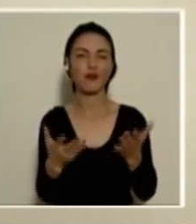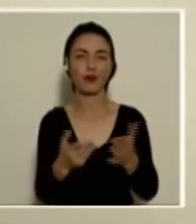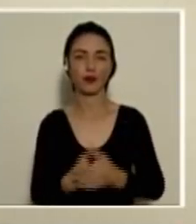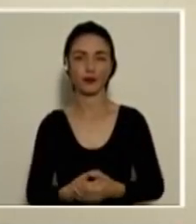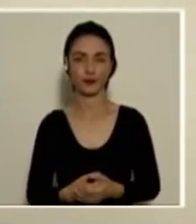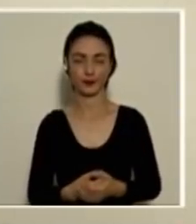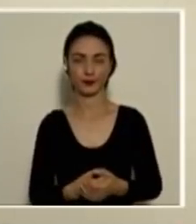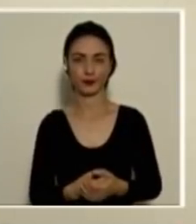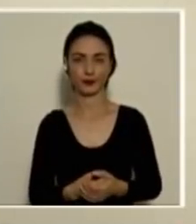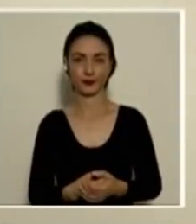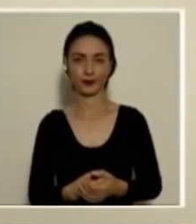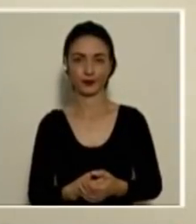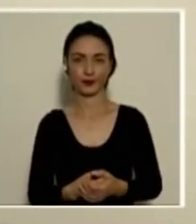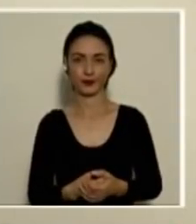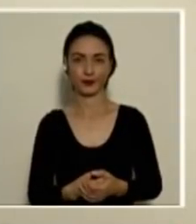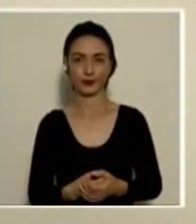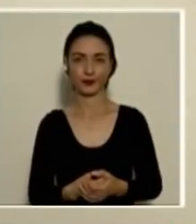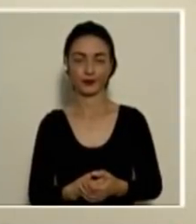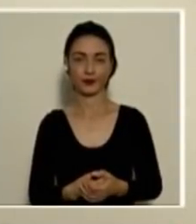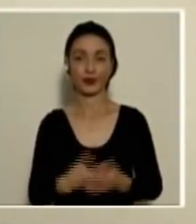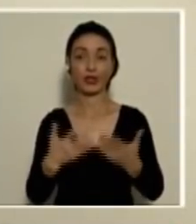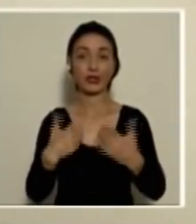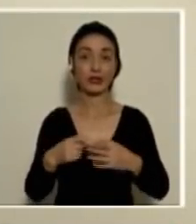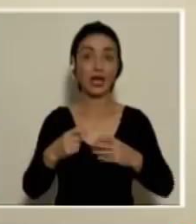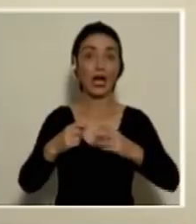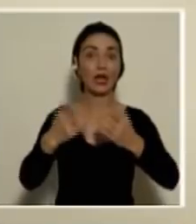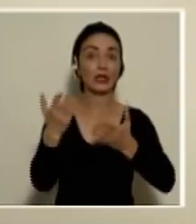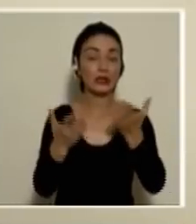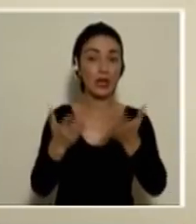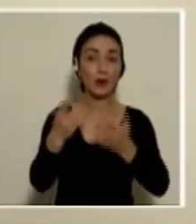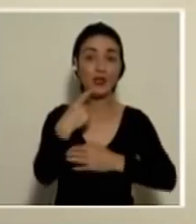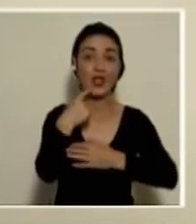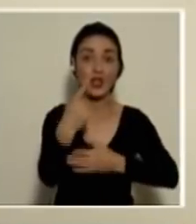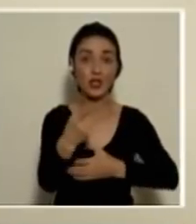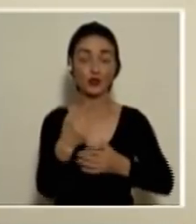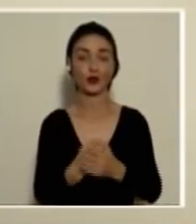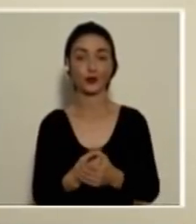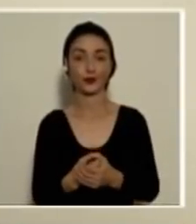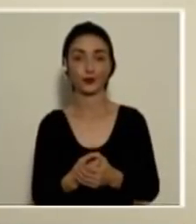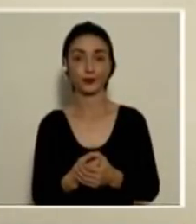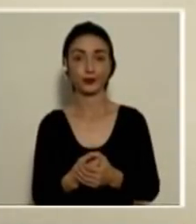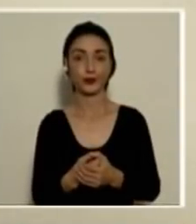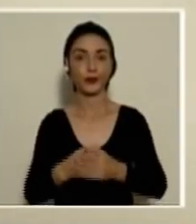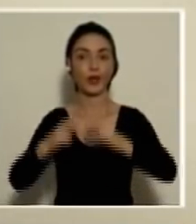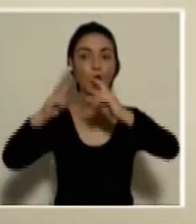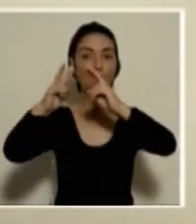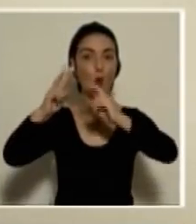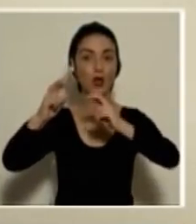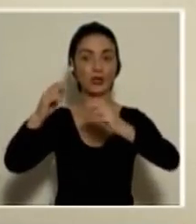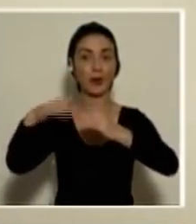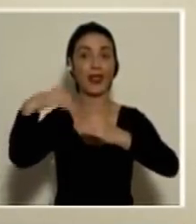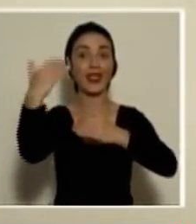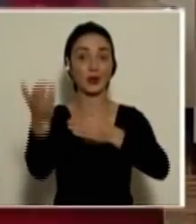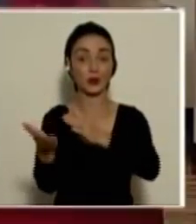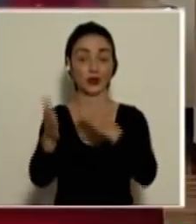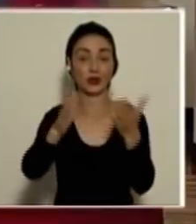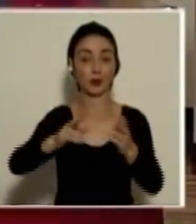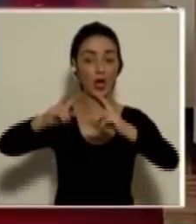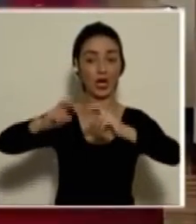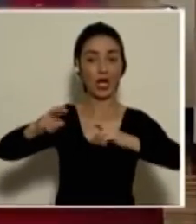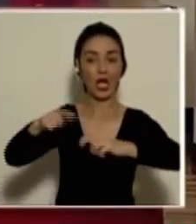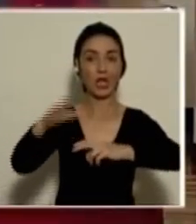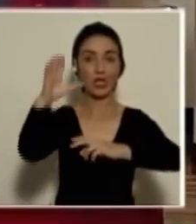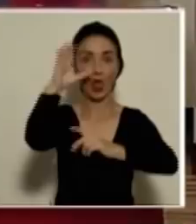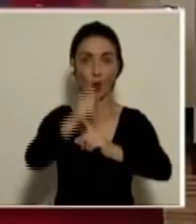presuntivo? Han mencionado que se genera el examen post-mortem a las personas. ¿Qué